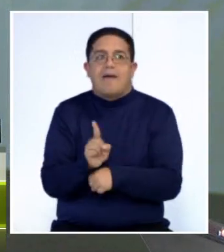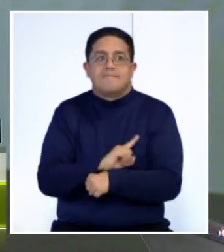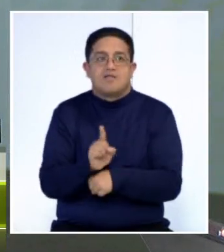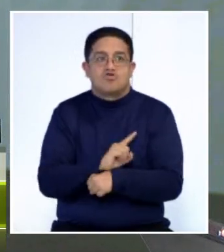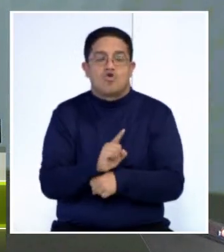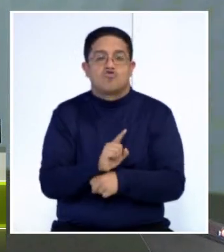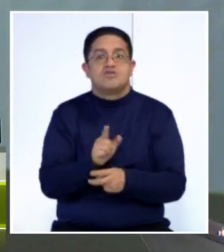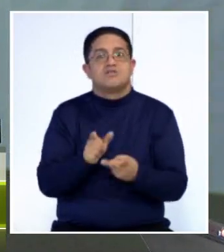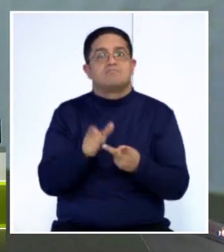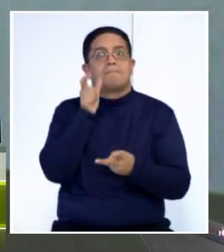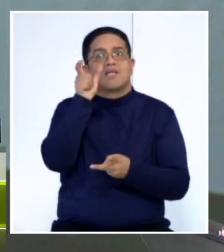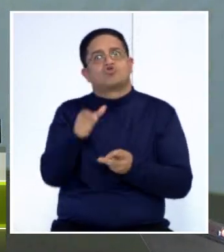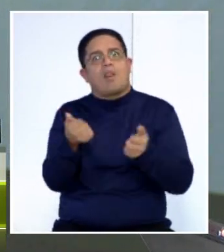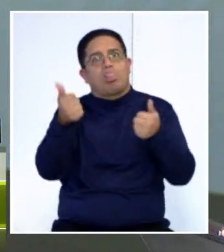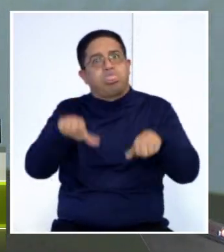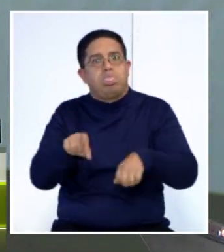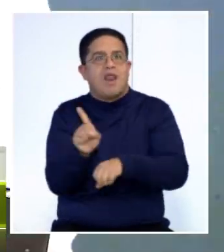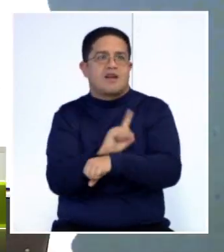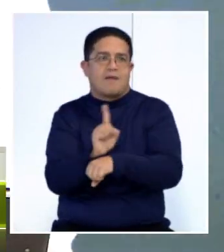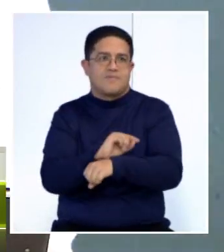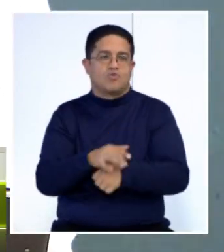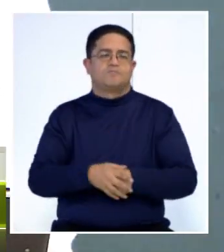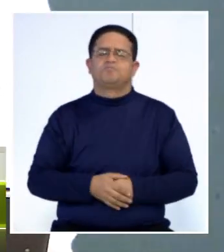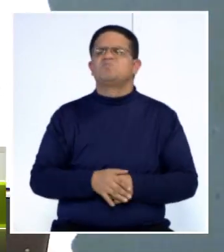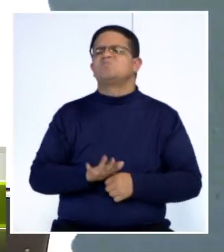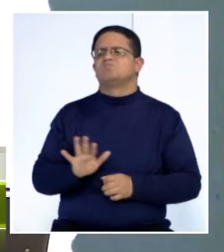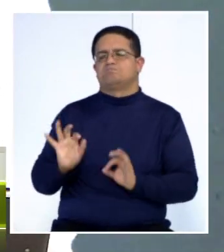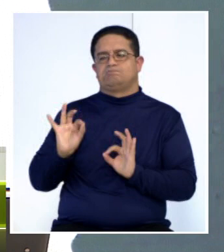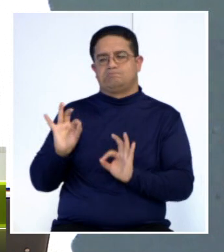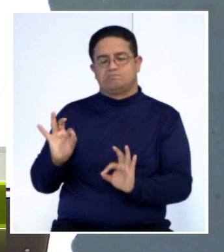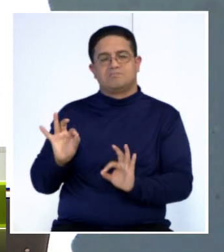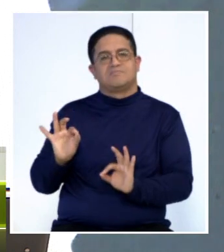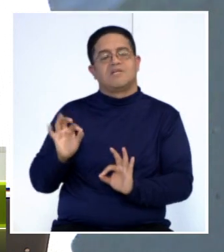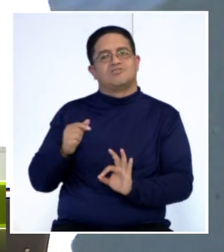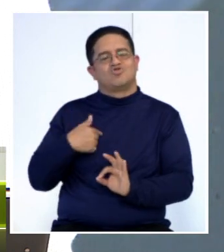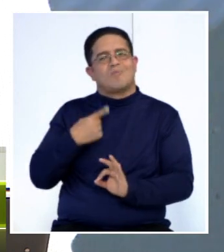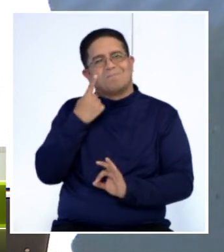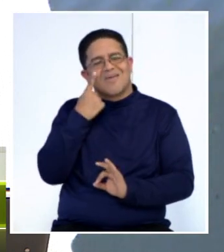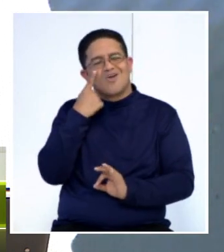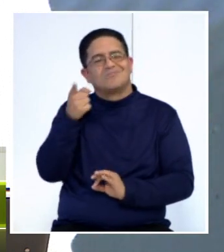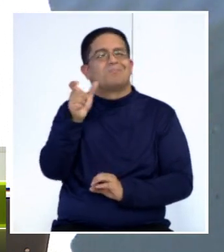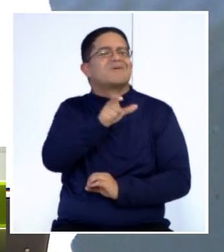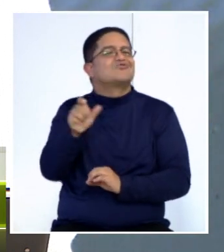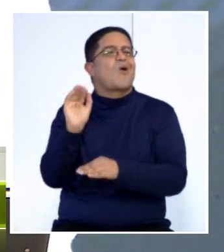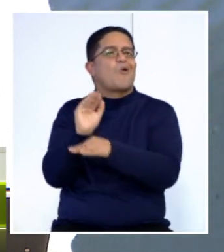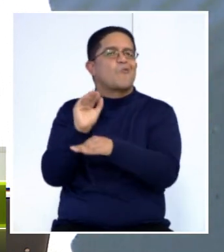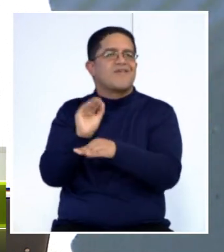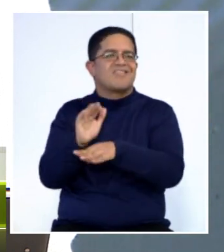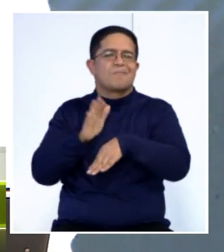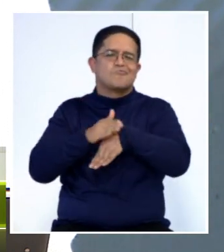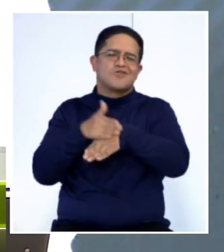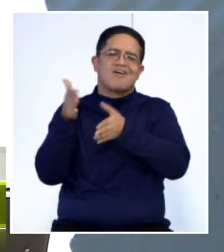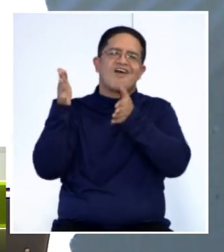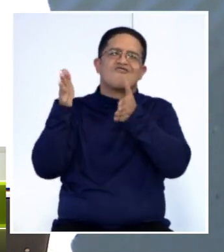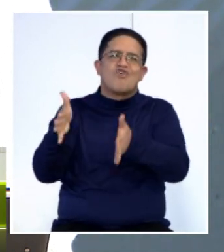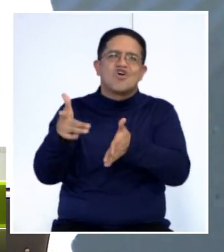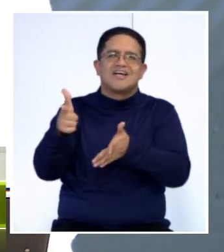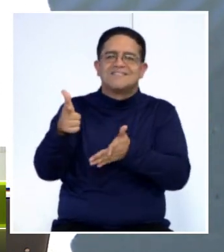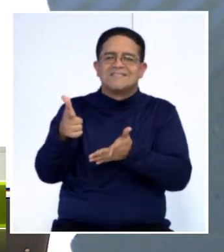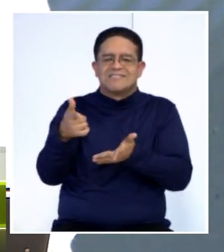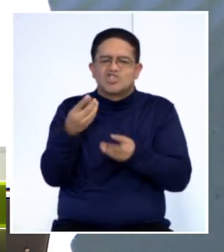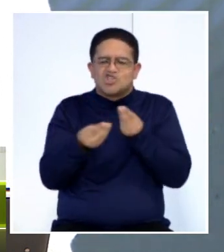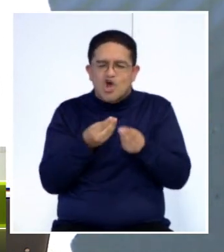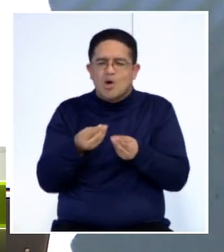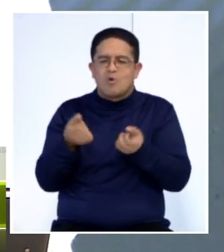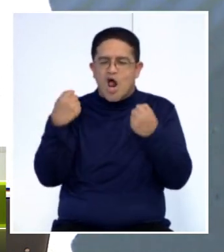empeora mucho más rápido. Por supuesto. Yo nombraba a los pidadores porque a veces se enfoca mucho al tratamiento del